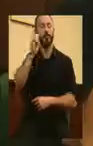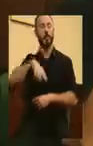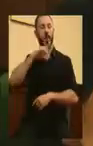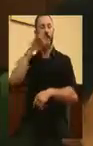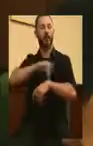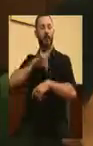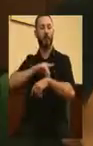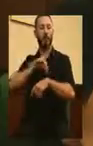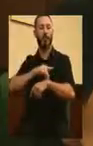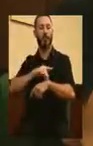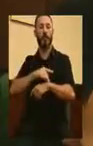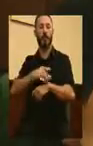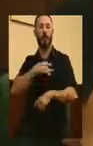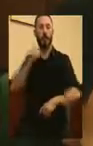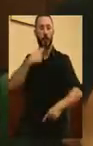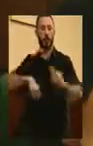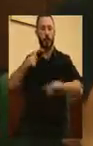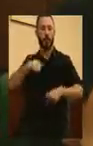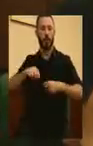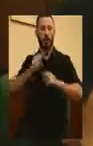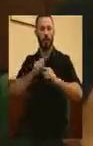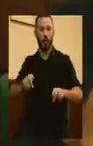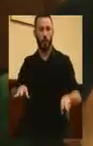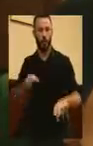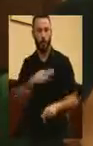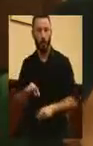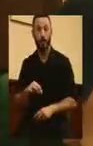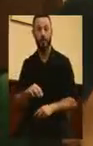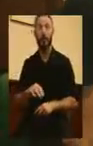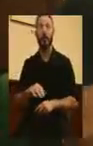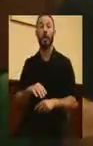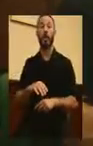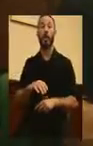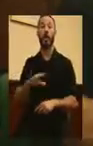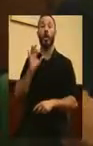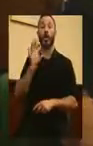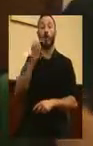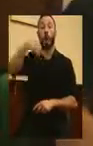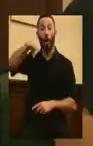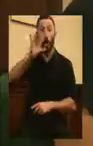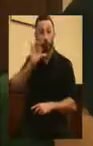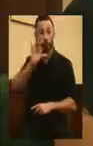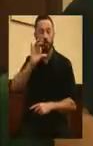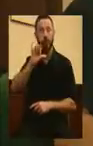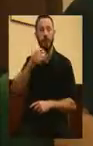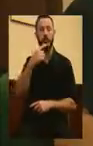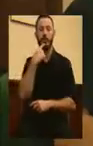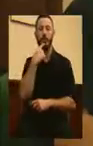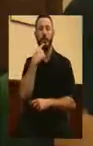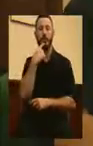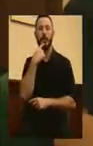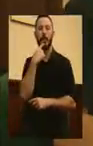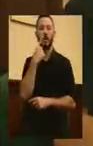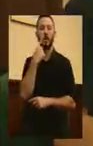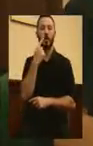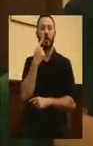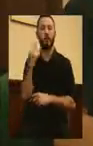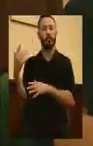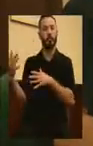cardiovasculares. La Organización Mundial de la Salud estima en 1.800